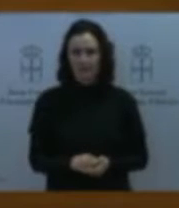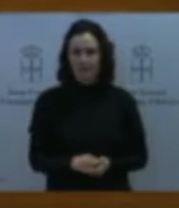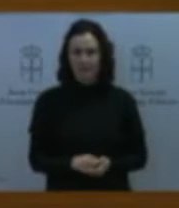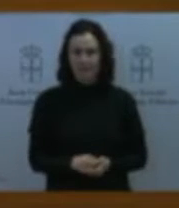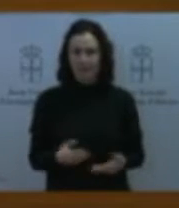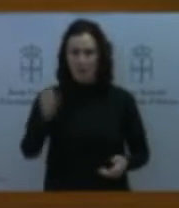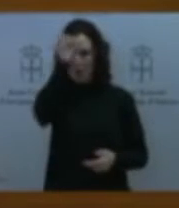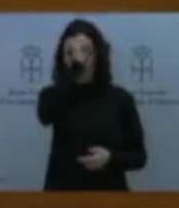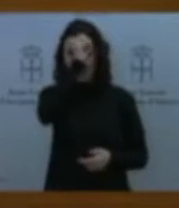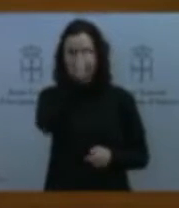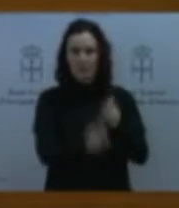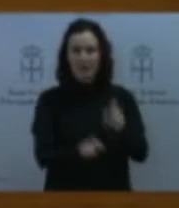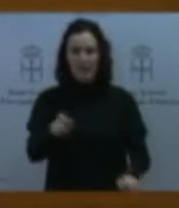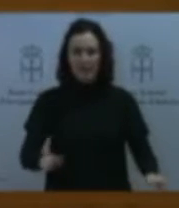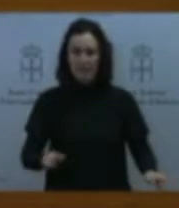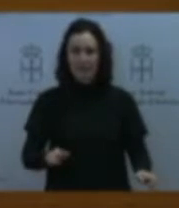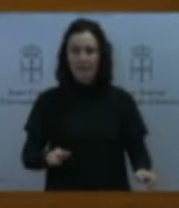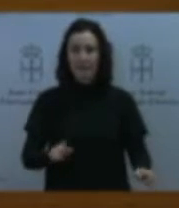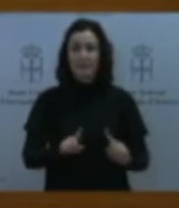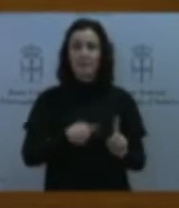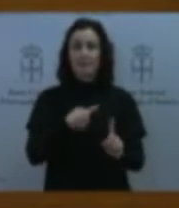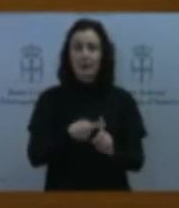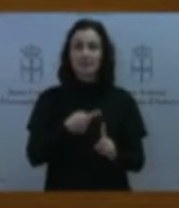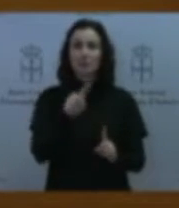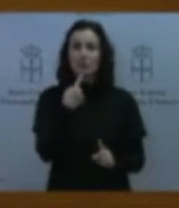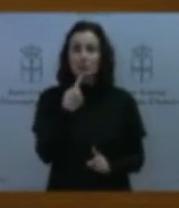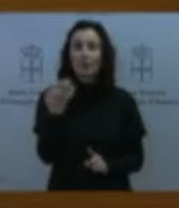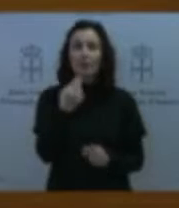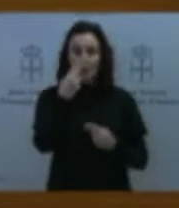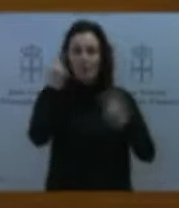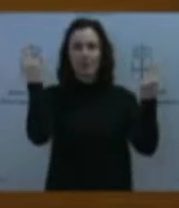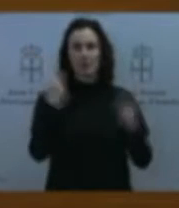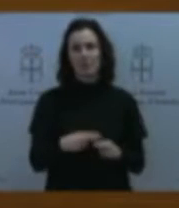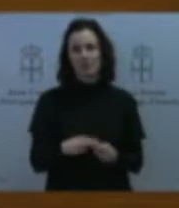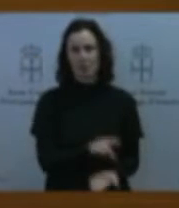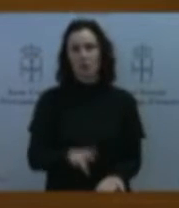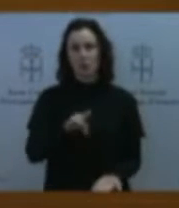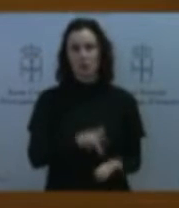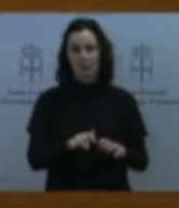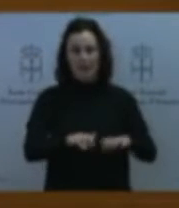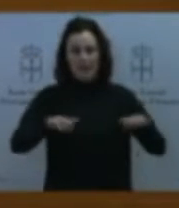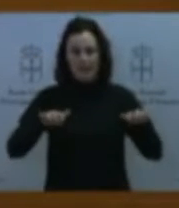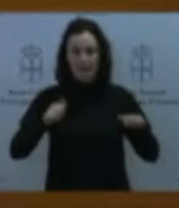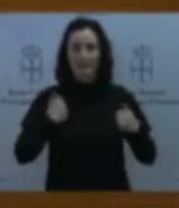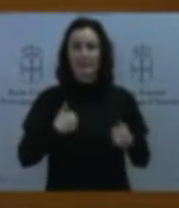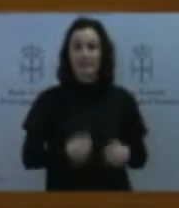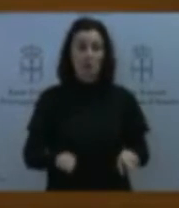marcar las políticas públicas que desarrollamos desde las cámaras como esta. Y es que